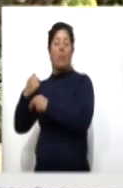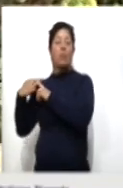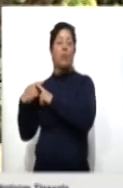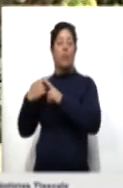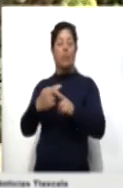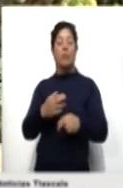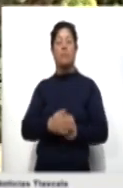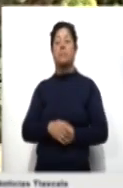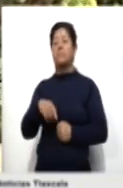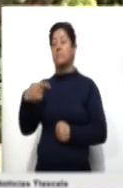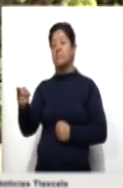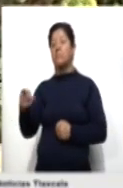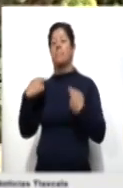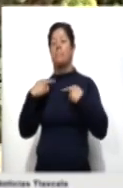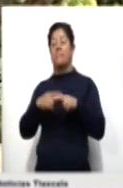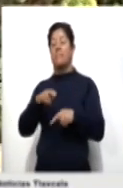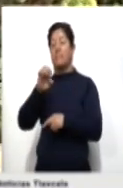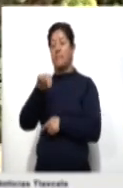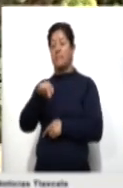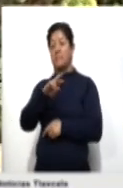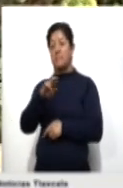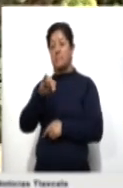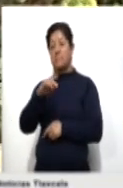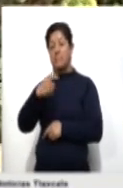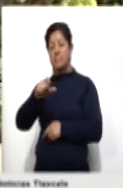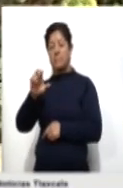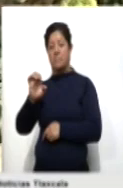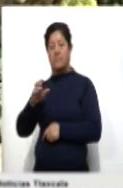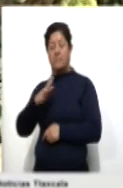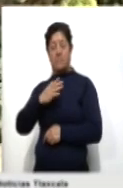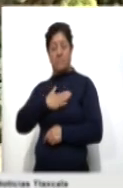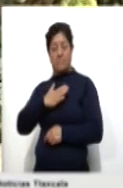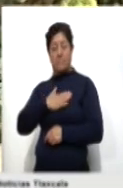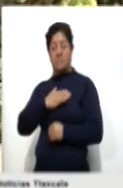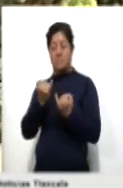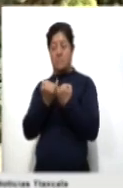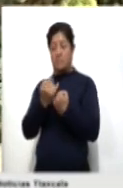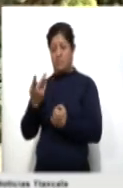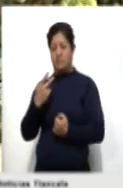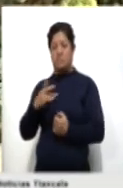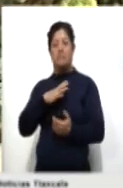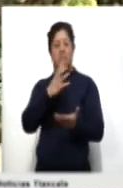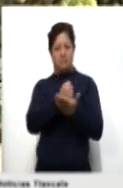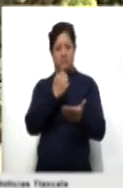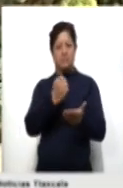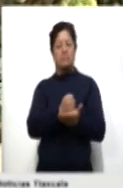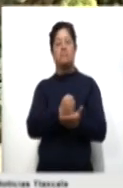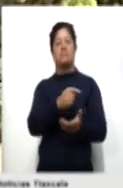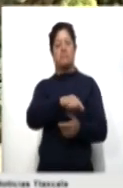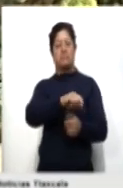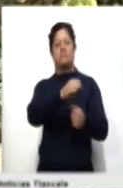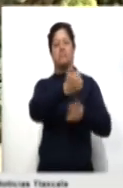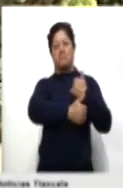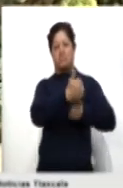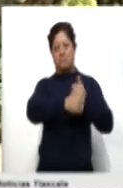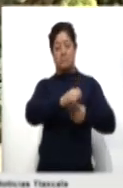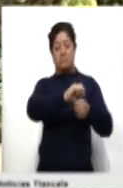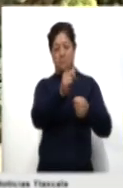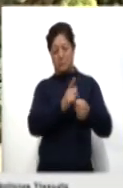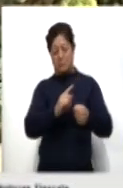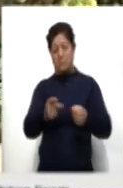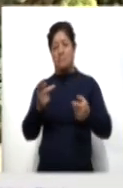Becerril y un servidor quienes sentamos las bases del Pumce, donde también ganamos campeonatos regionales, tuvimos medallistas nacionales,